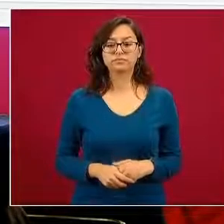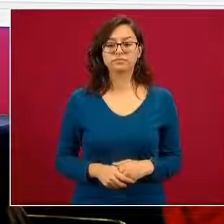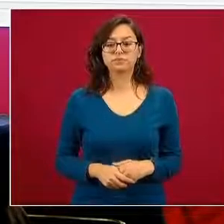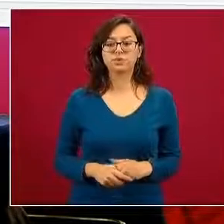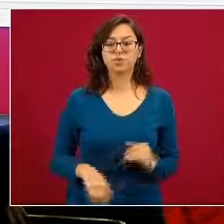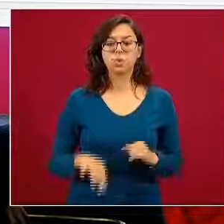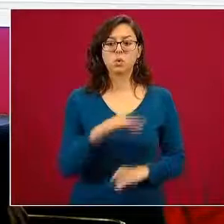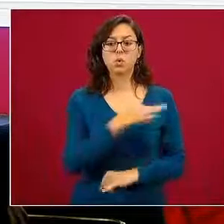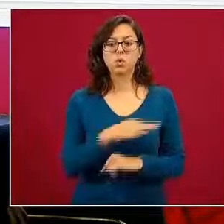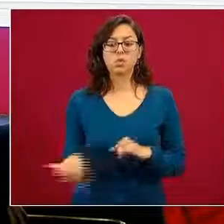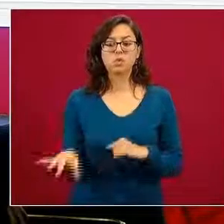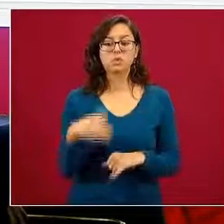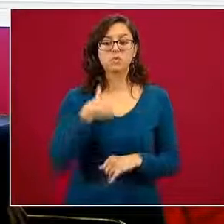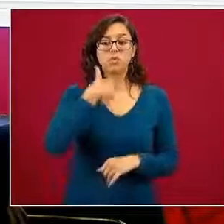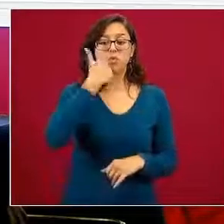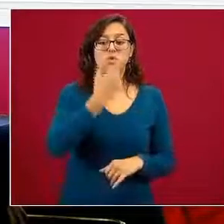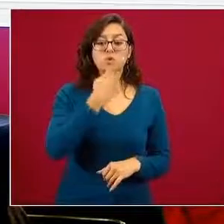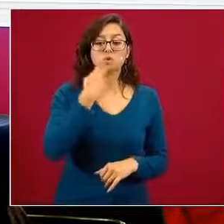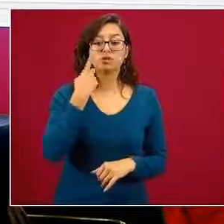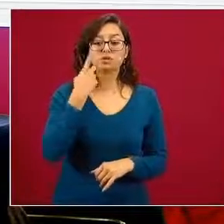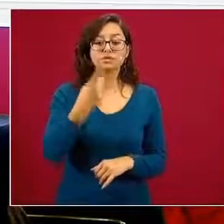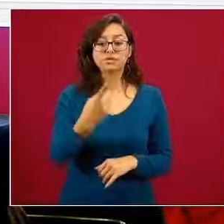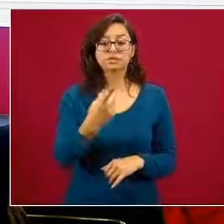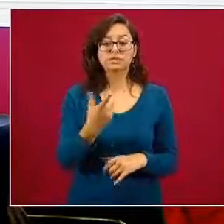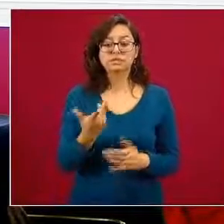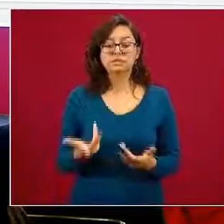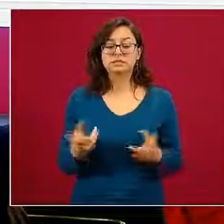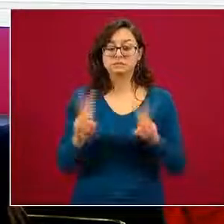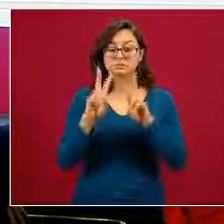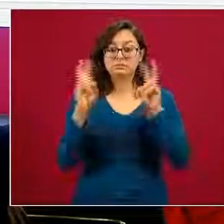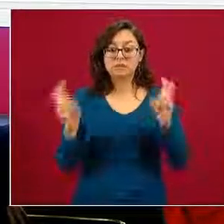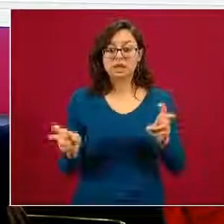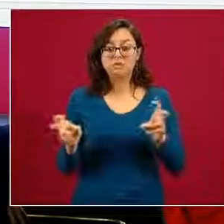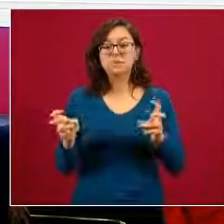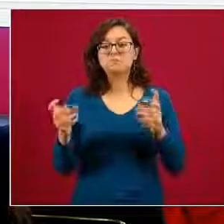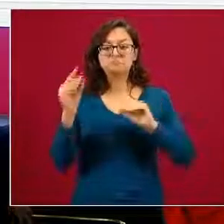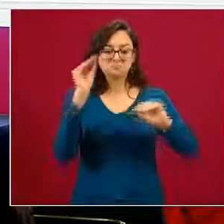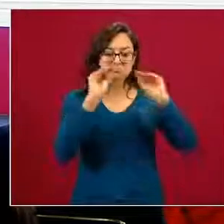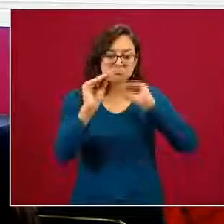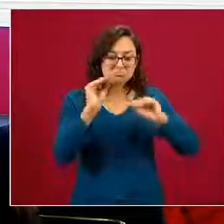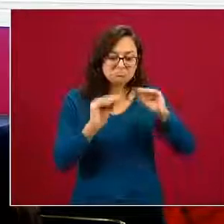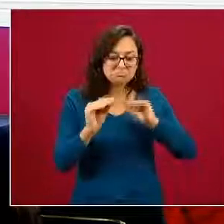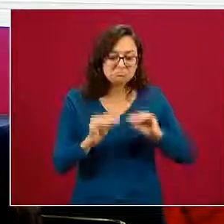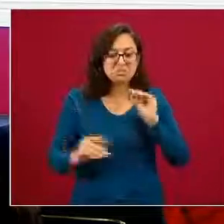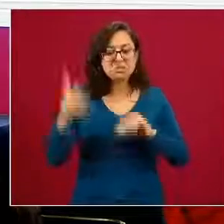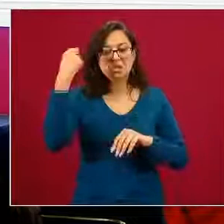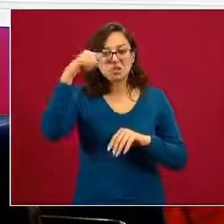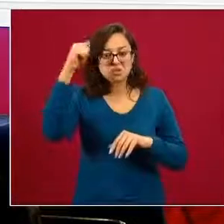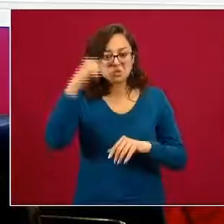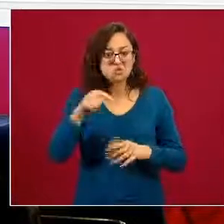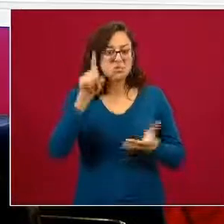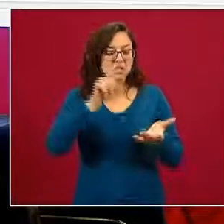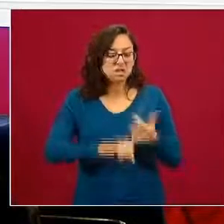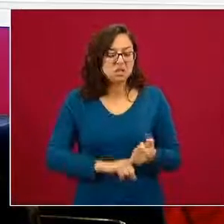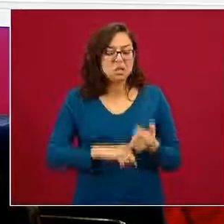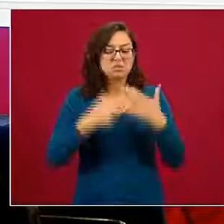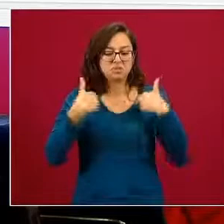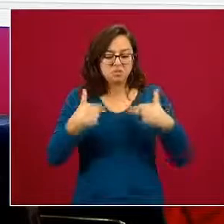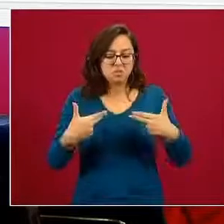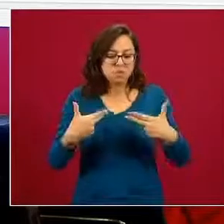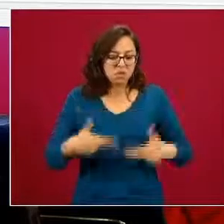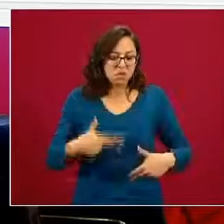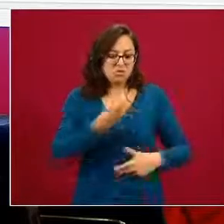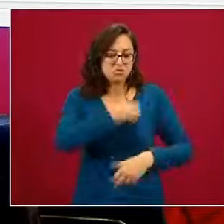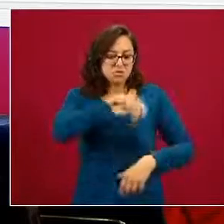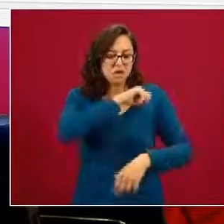finalmente quería decir estos son los aspectos de carácter técnico desde la salud pública pero estamos topando un